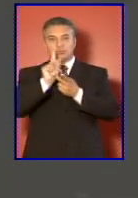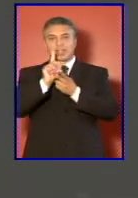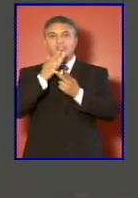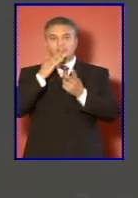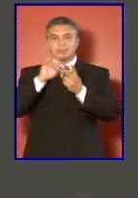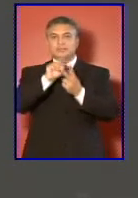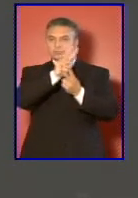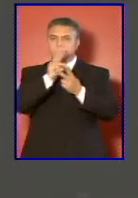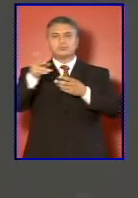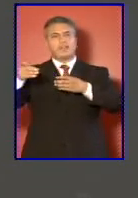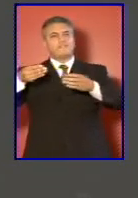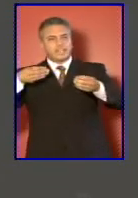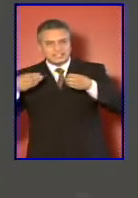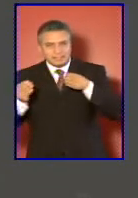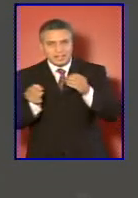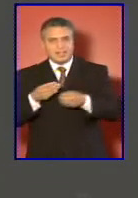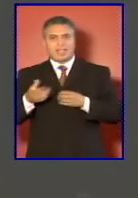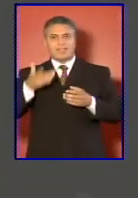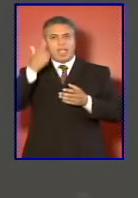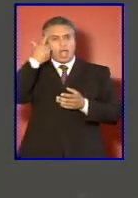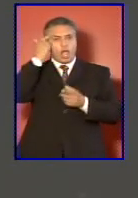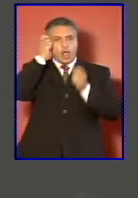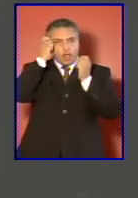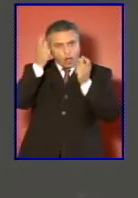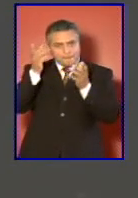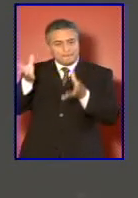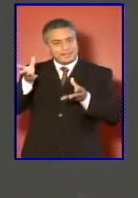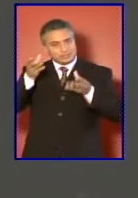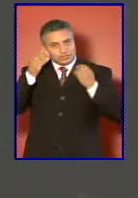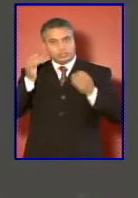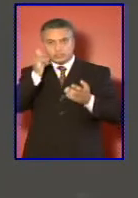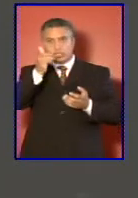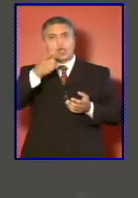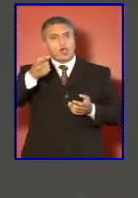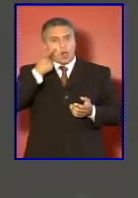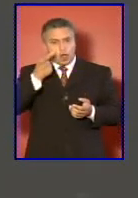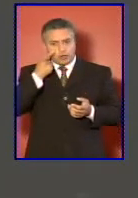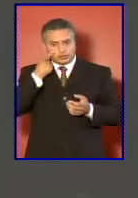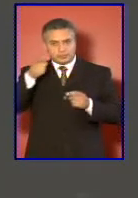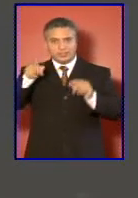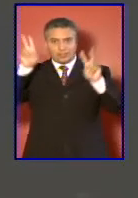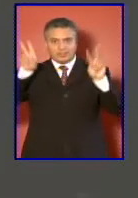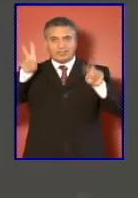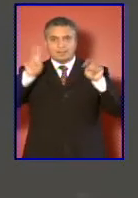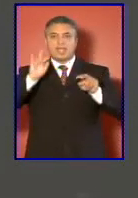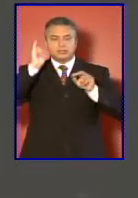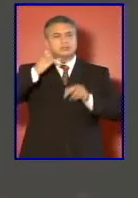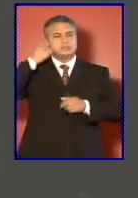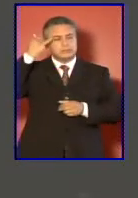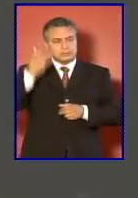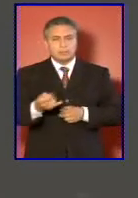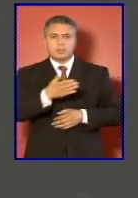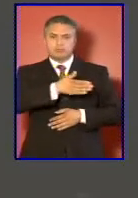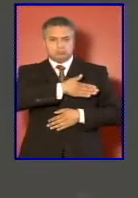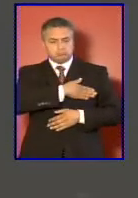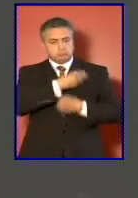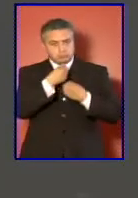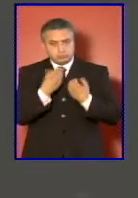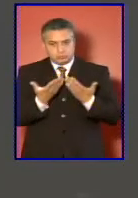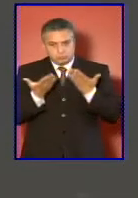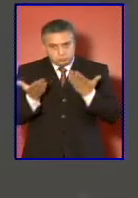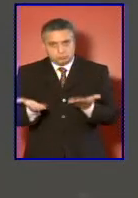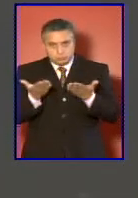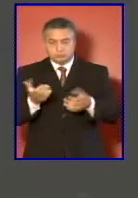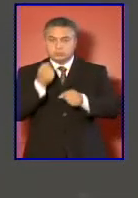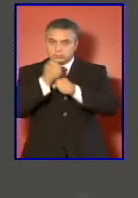por su comprensión y conocimiento del tema y su siempre buena disposición para